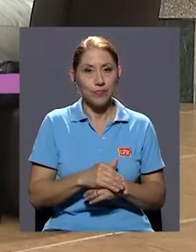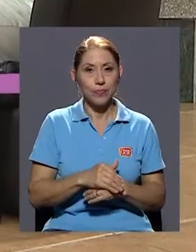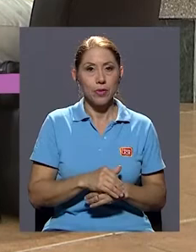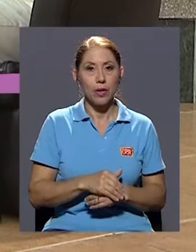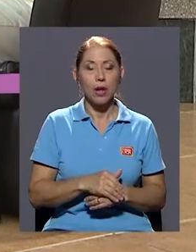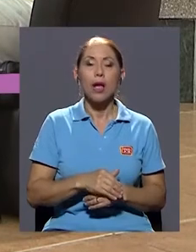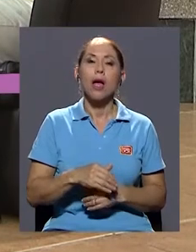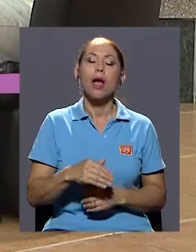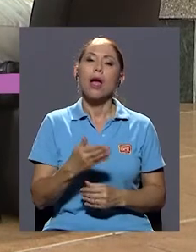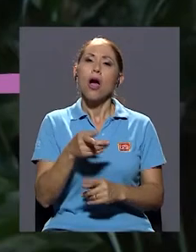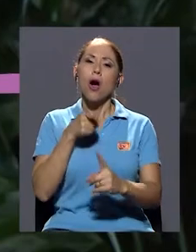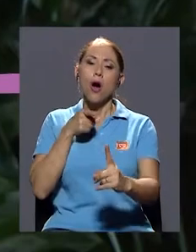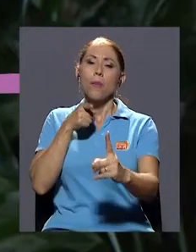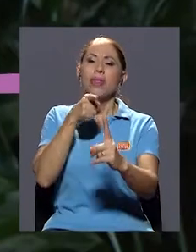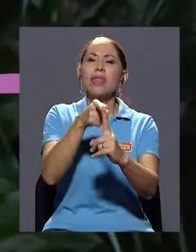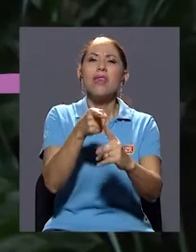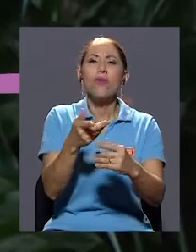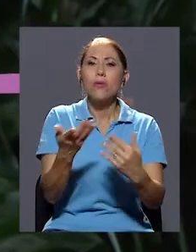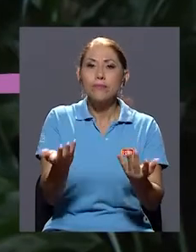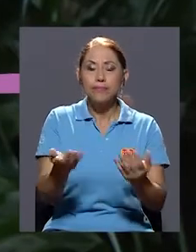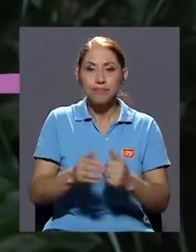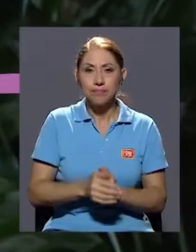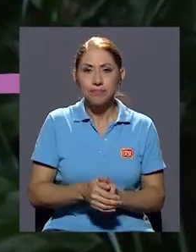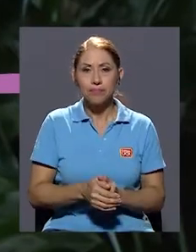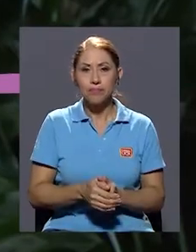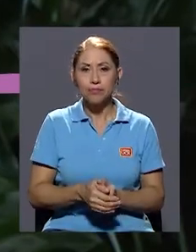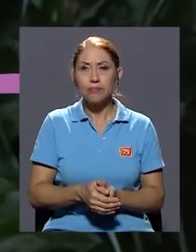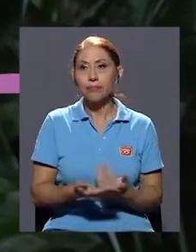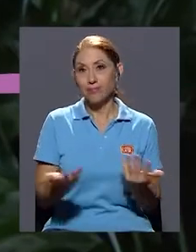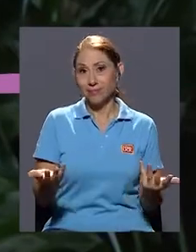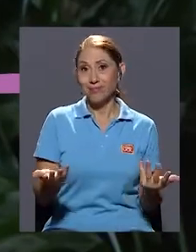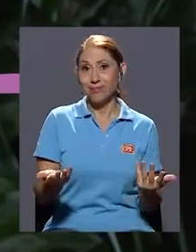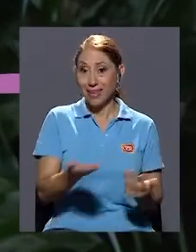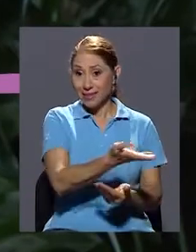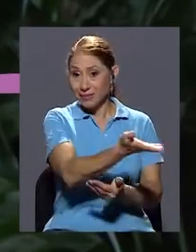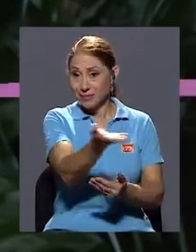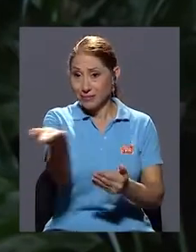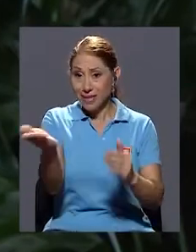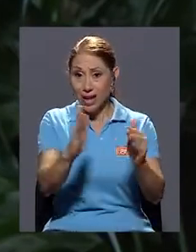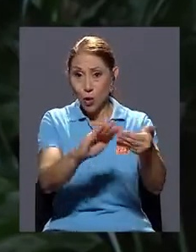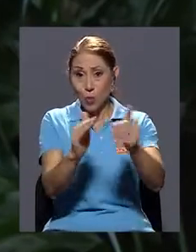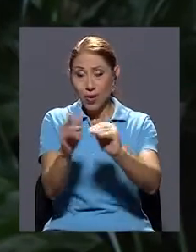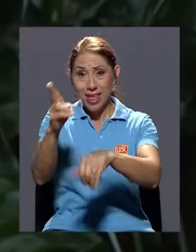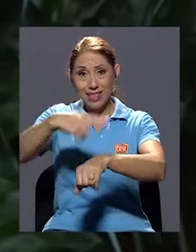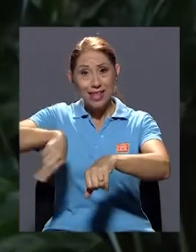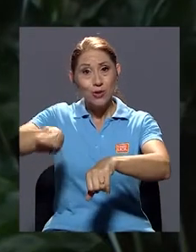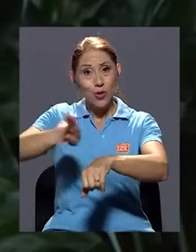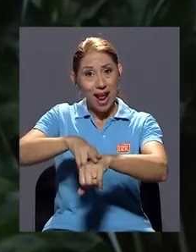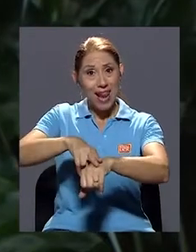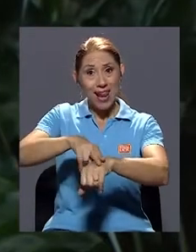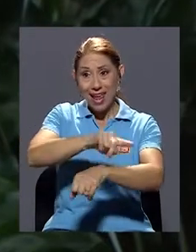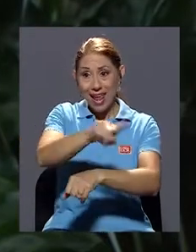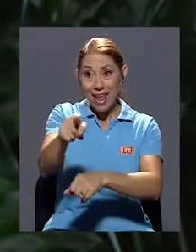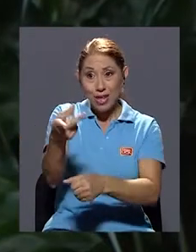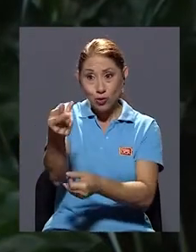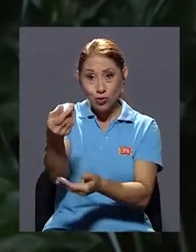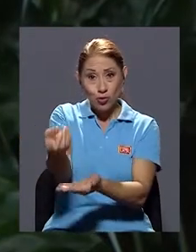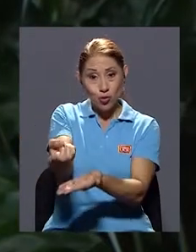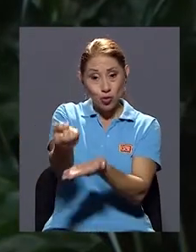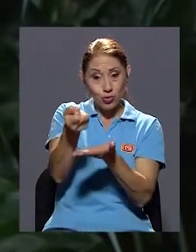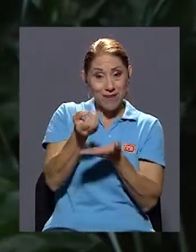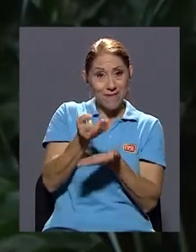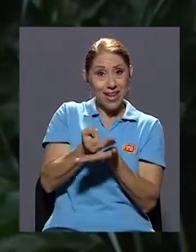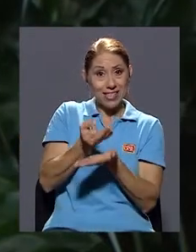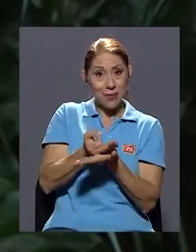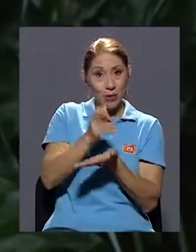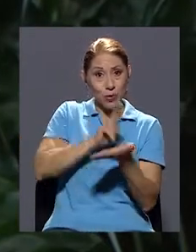Nuestro objetivo es ofrecer, a ver, retribuir a la comunidad nacional en especie el financiamiento que nos